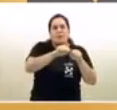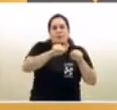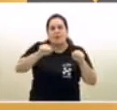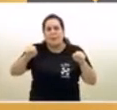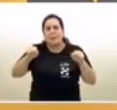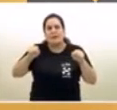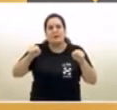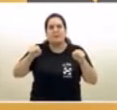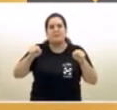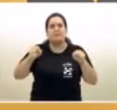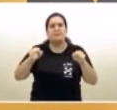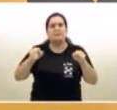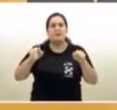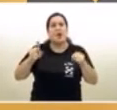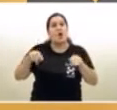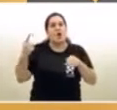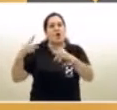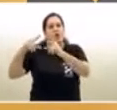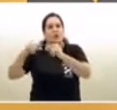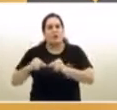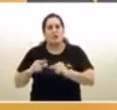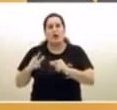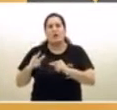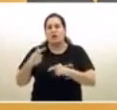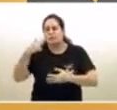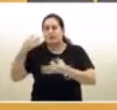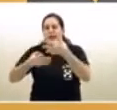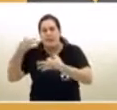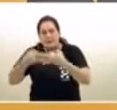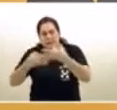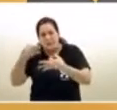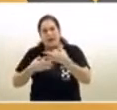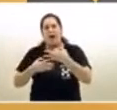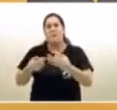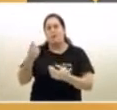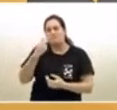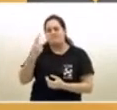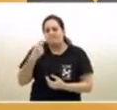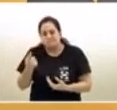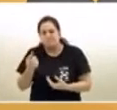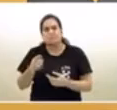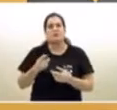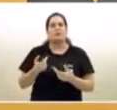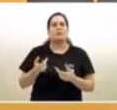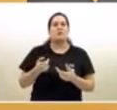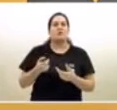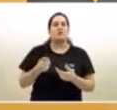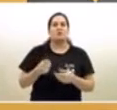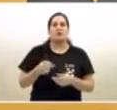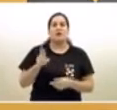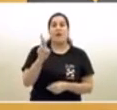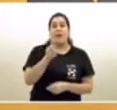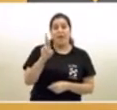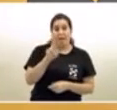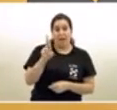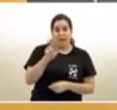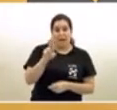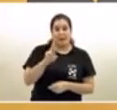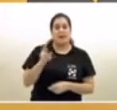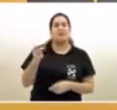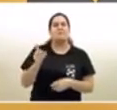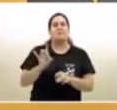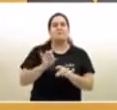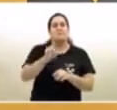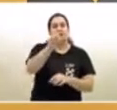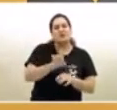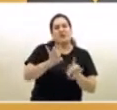que verificamos en otros datos con los cuales seguimos la pandemia. La tasa de contagiosidad, o el famoso R, viene ya con varias